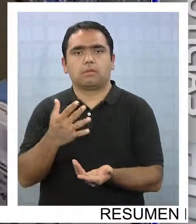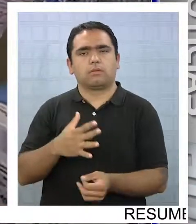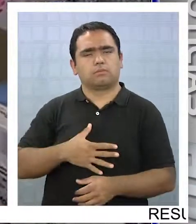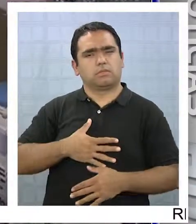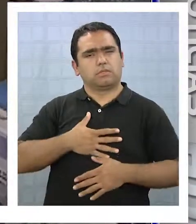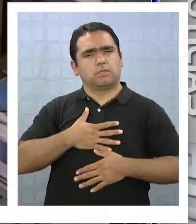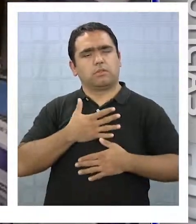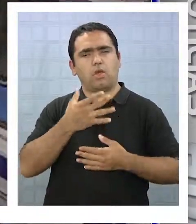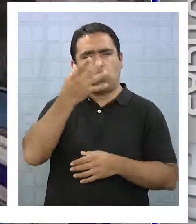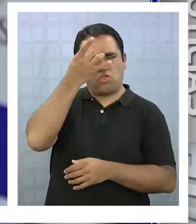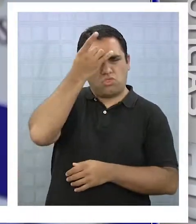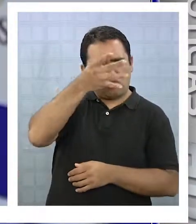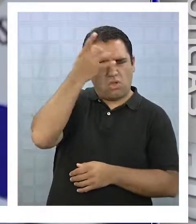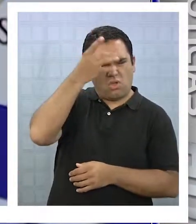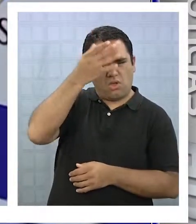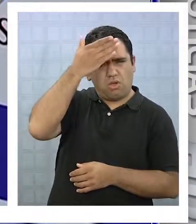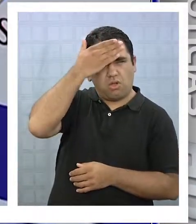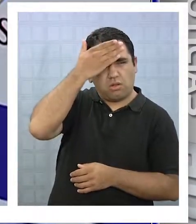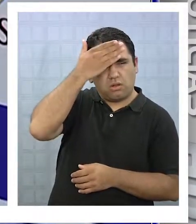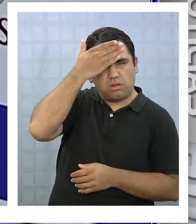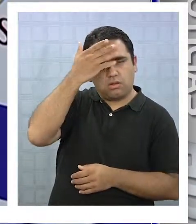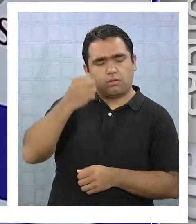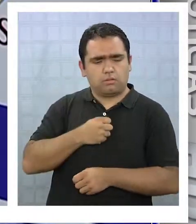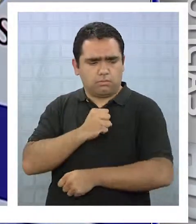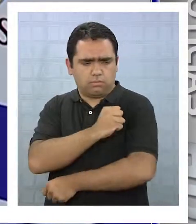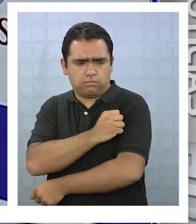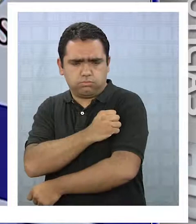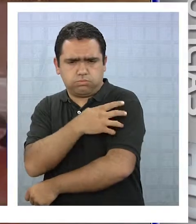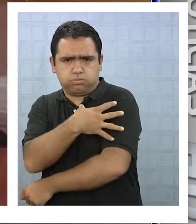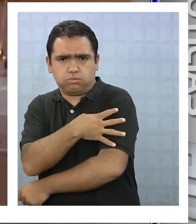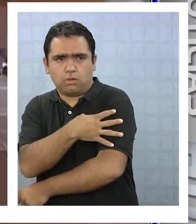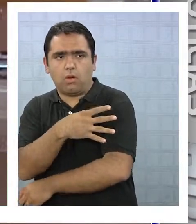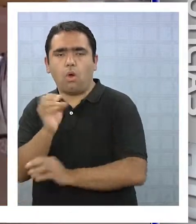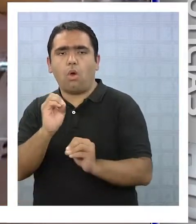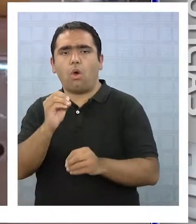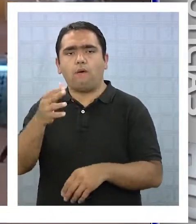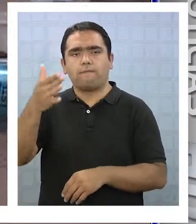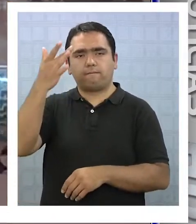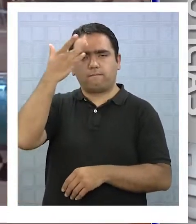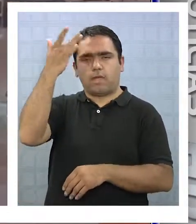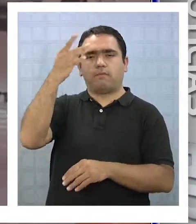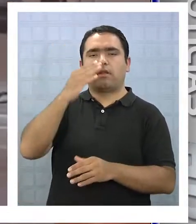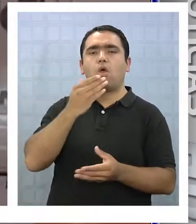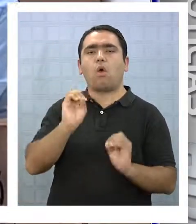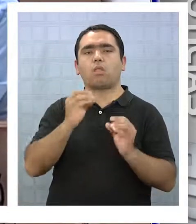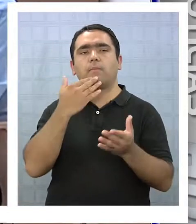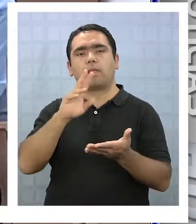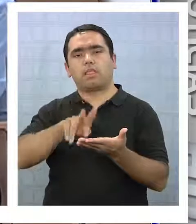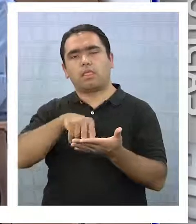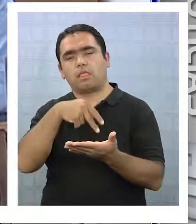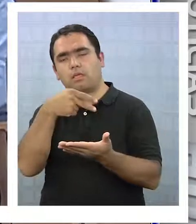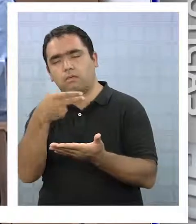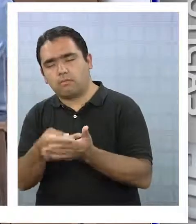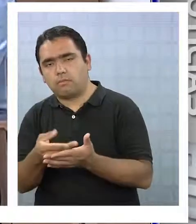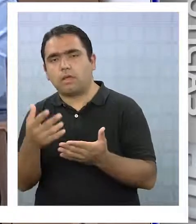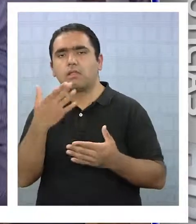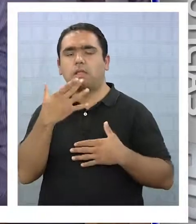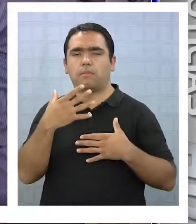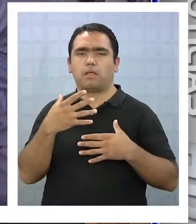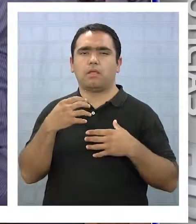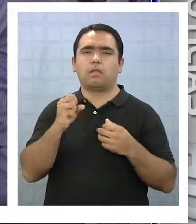van desde dolor de cabeza y una erupción en la piel hasta fiebre, desmayos, debilidad para caminar y convulsiones.